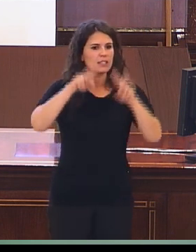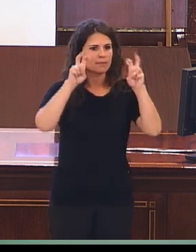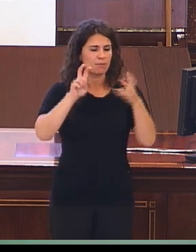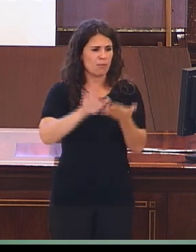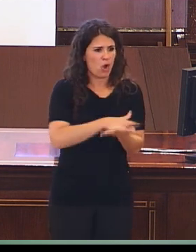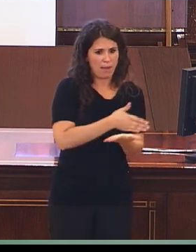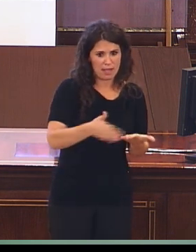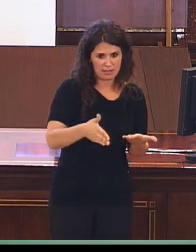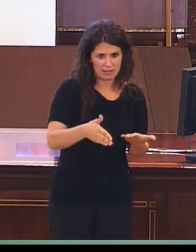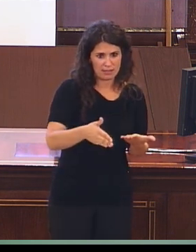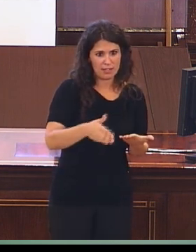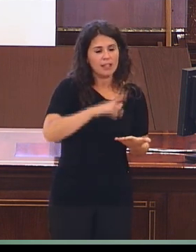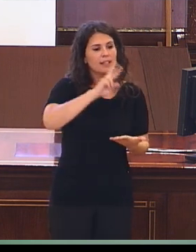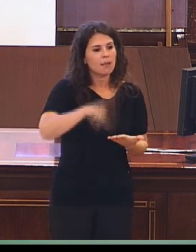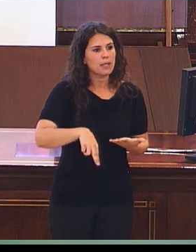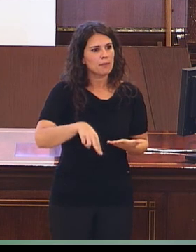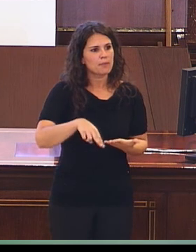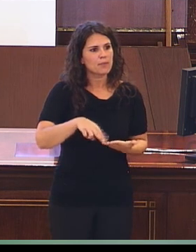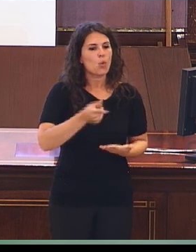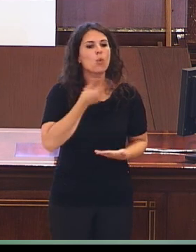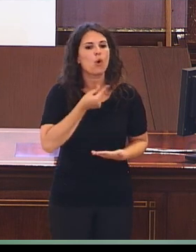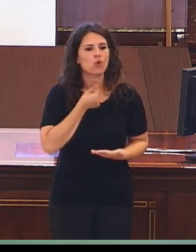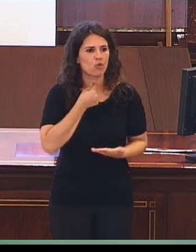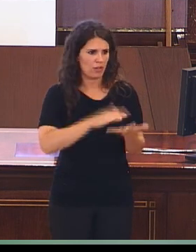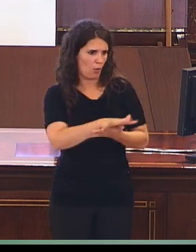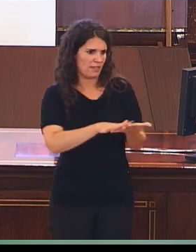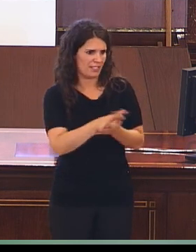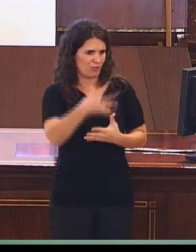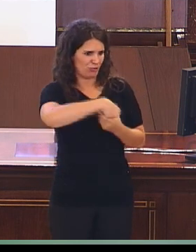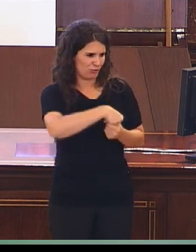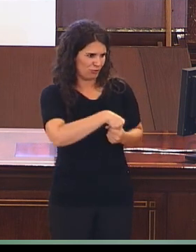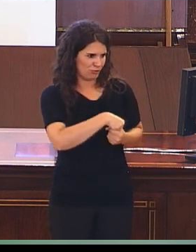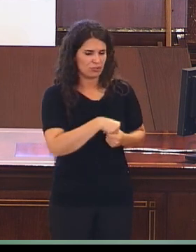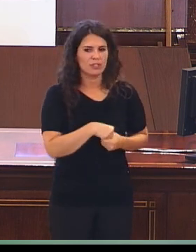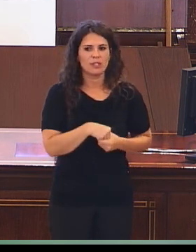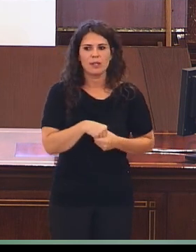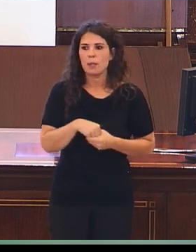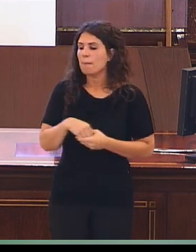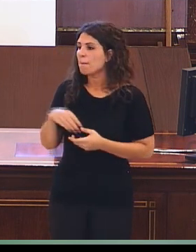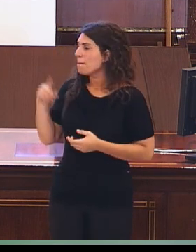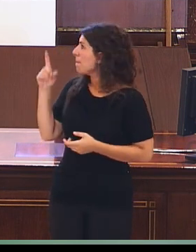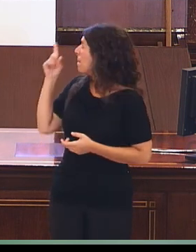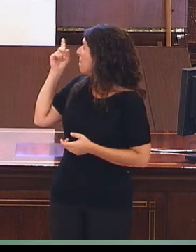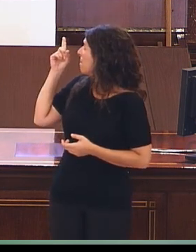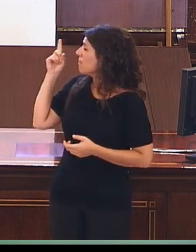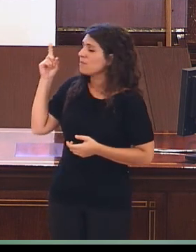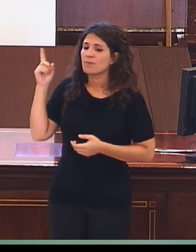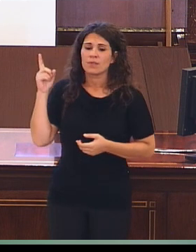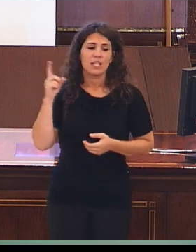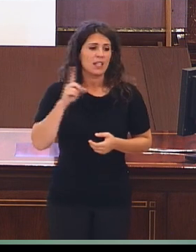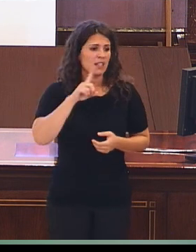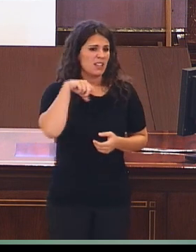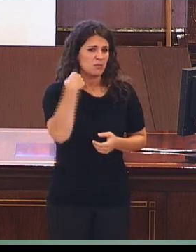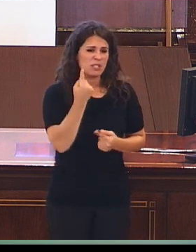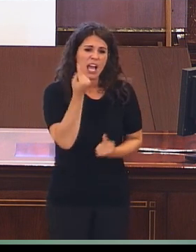poemas y al uso del sentido del humor en las lenguas de signos. Y muy poquitos estudios ya se dedican a temas de